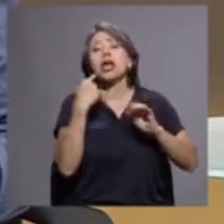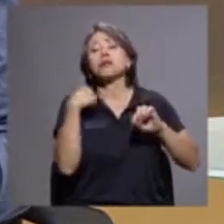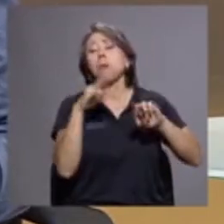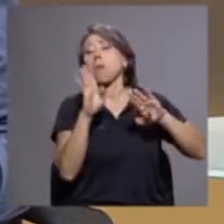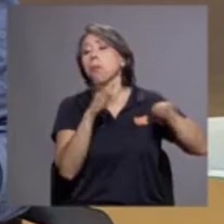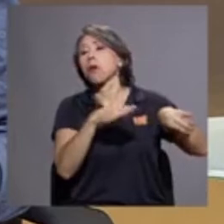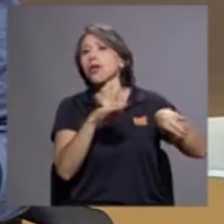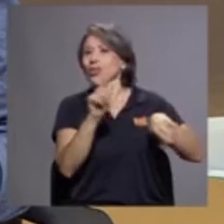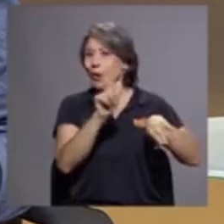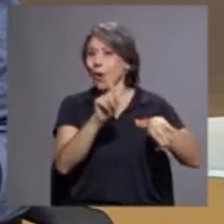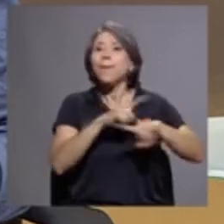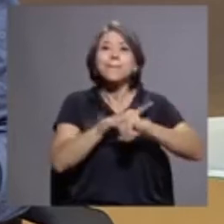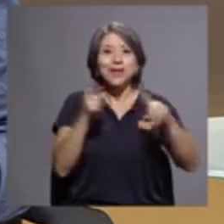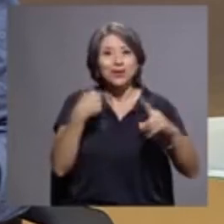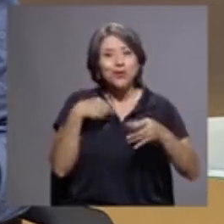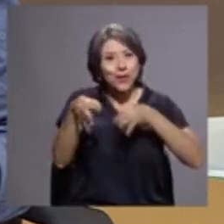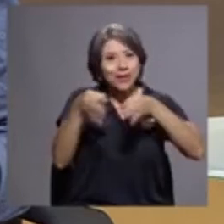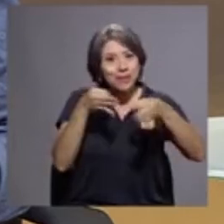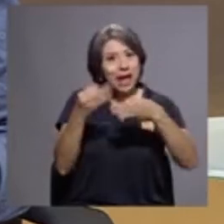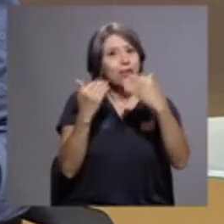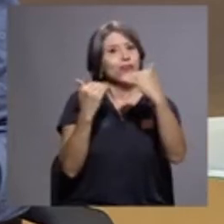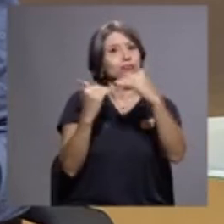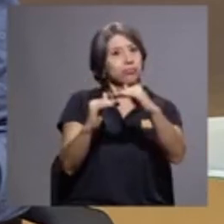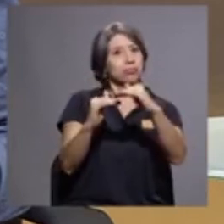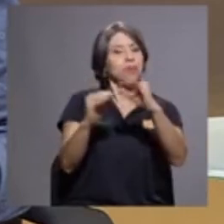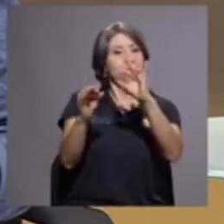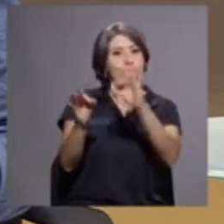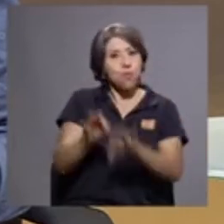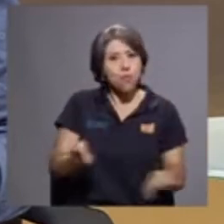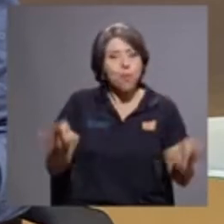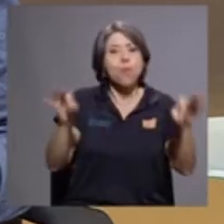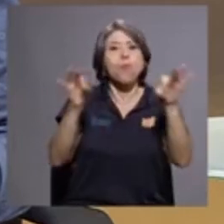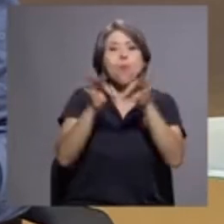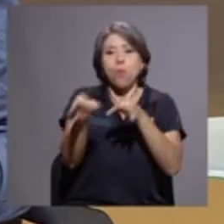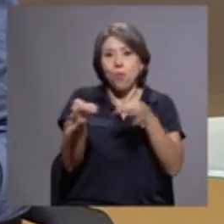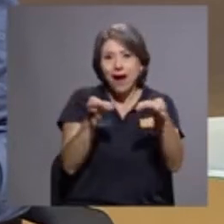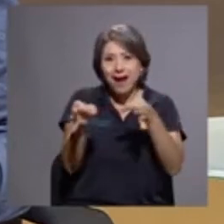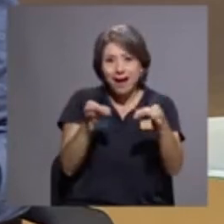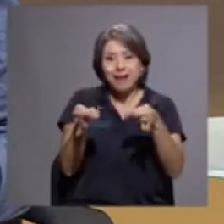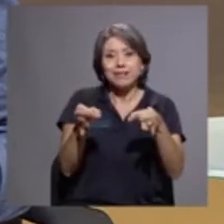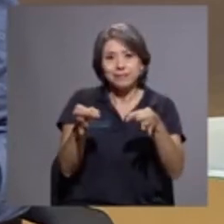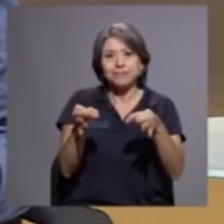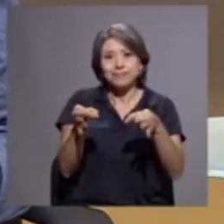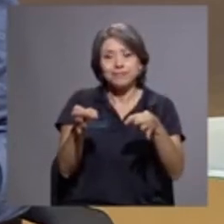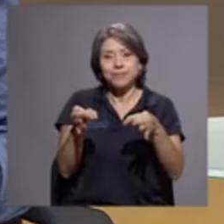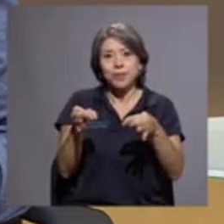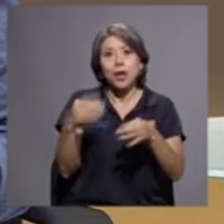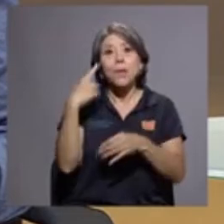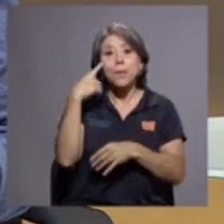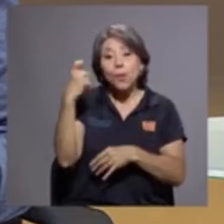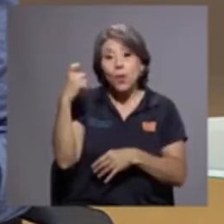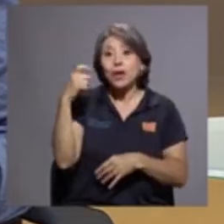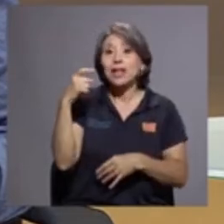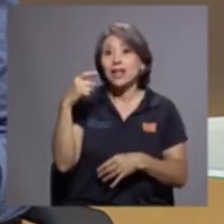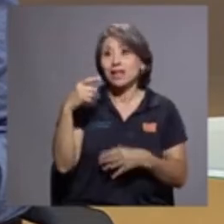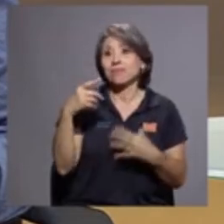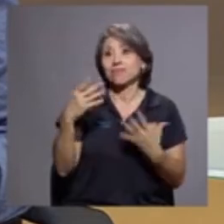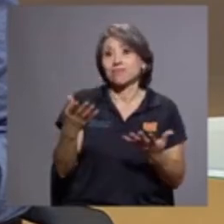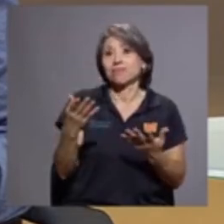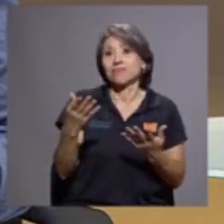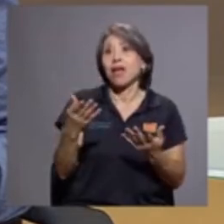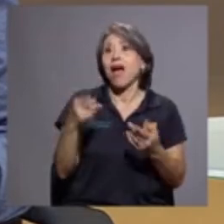Eso es muy importante, digamos, aclararlo porque por supuesto que se ha prestado para